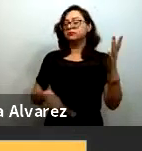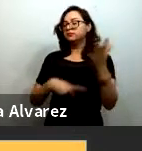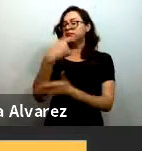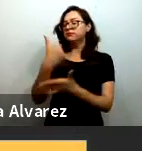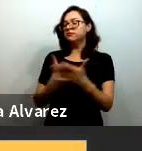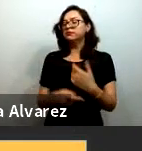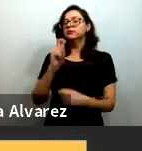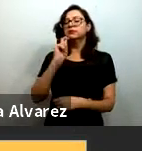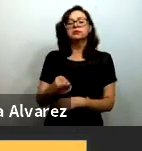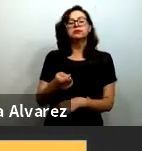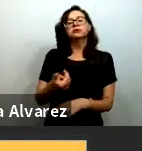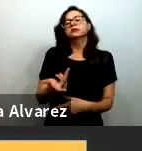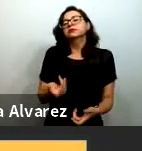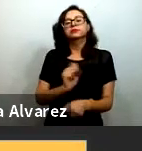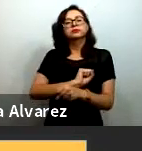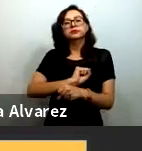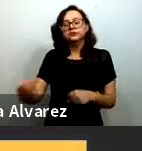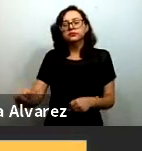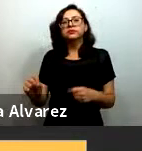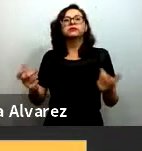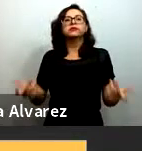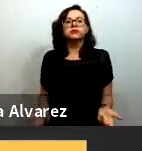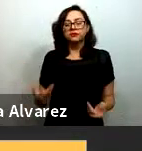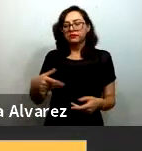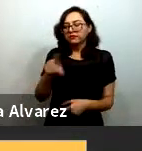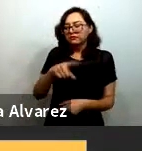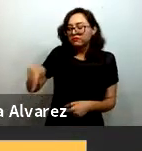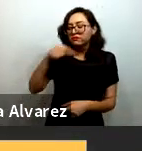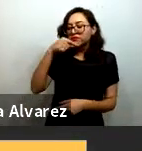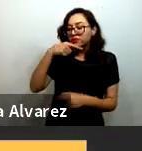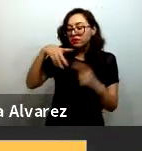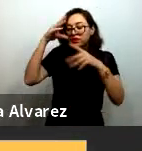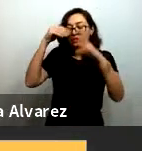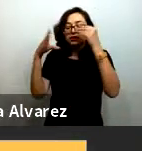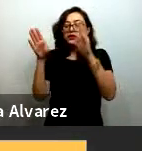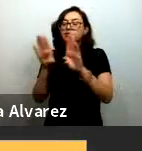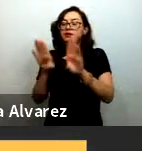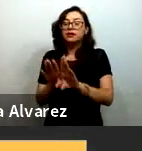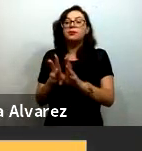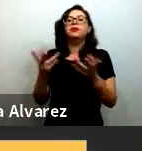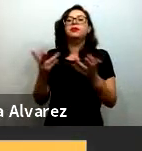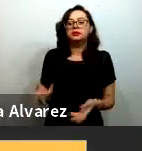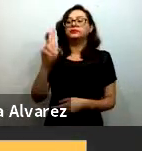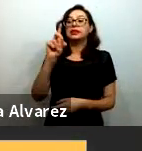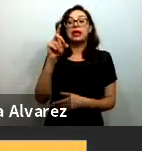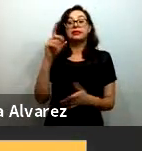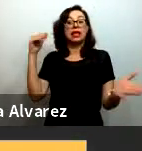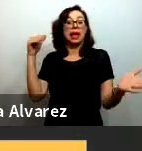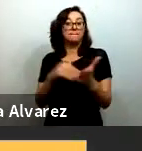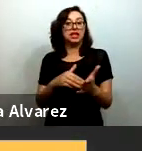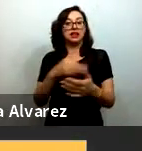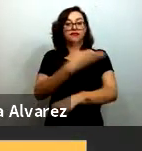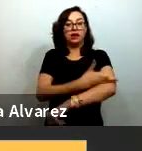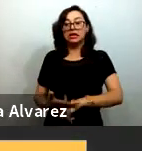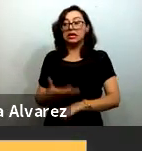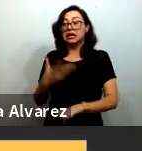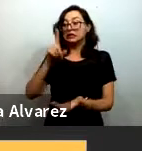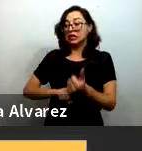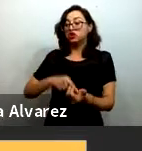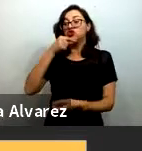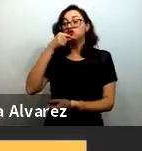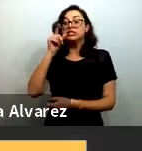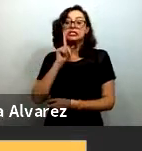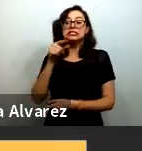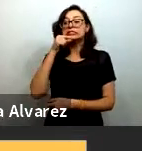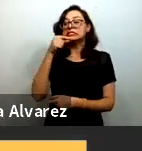idea muy simple es entregar un paquete de juego, aprendizaje y autorregulación a 30 mil familias de niñas y niños menores de 6 años en el Estado de México El